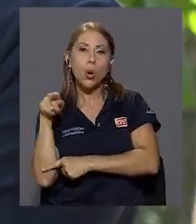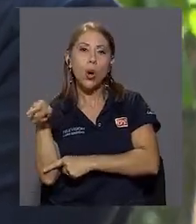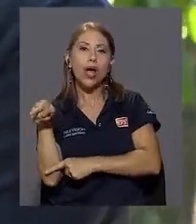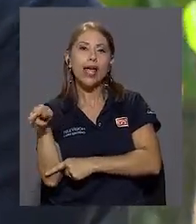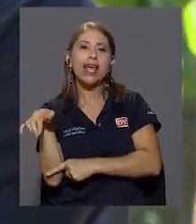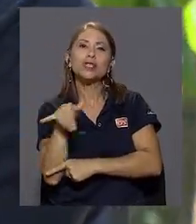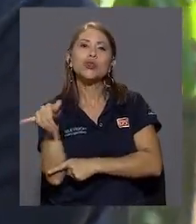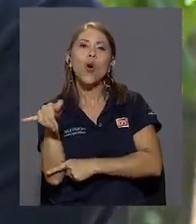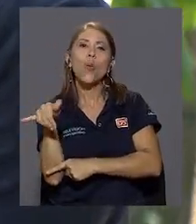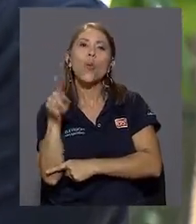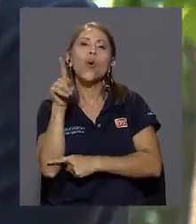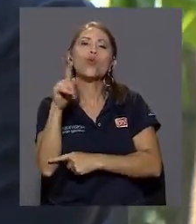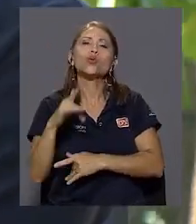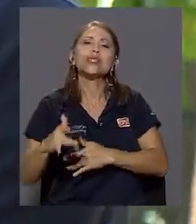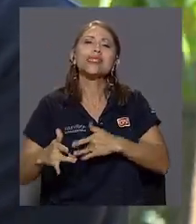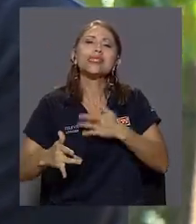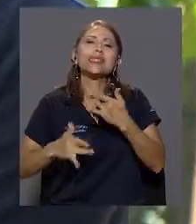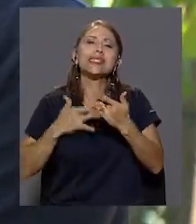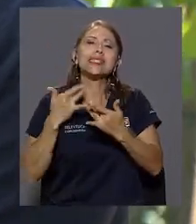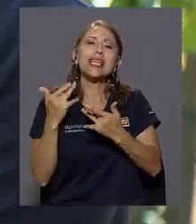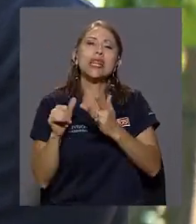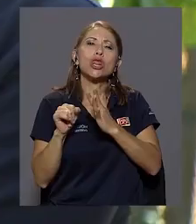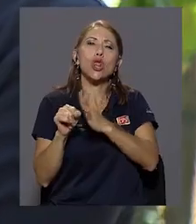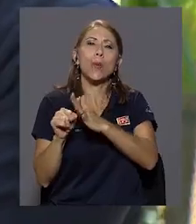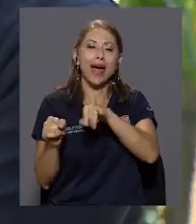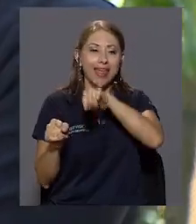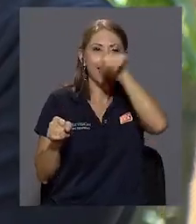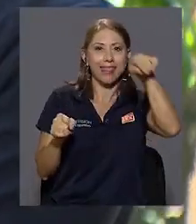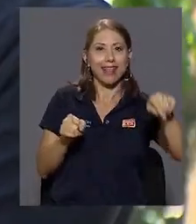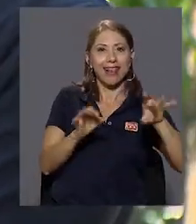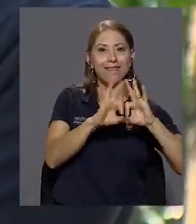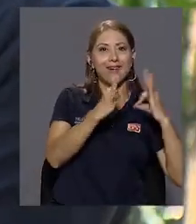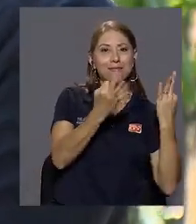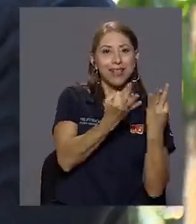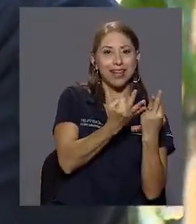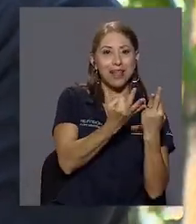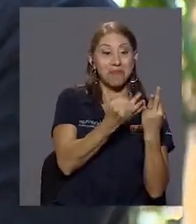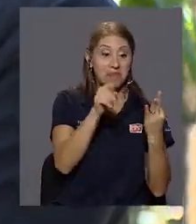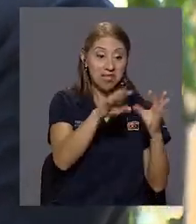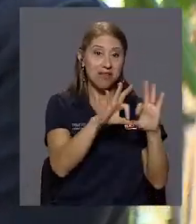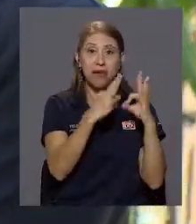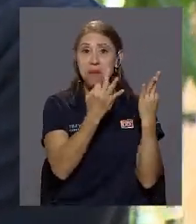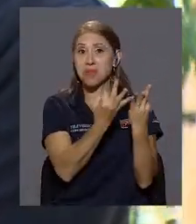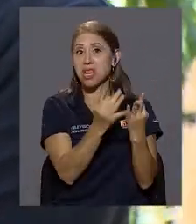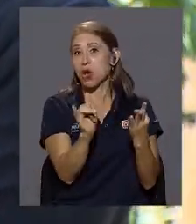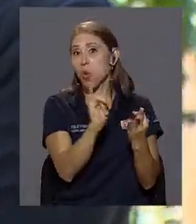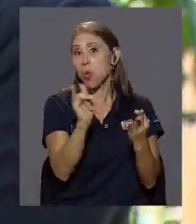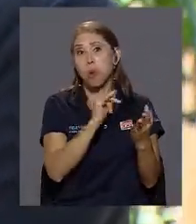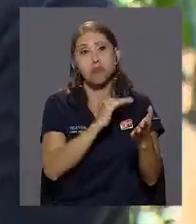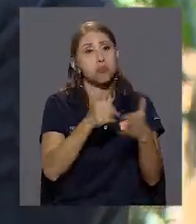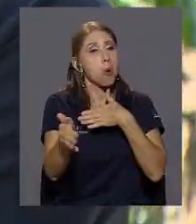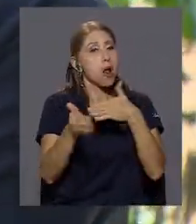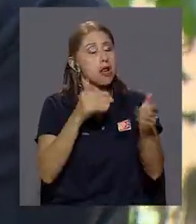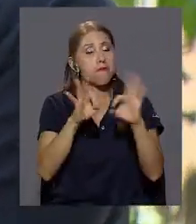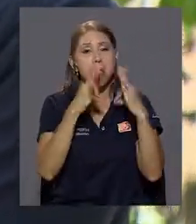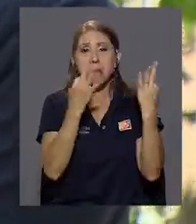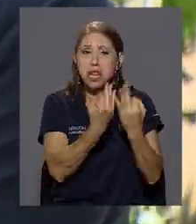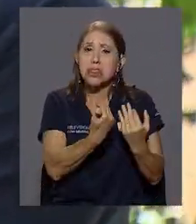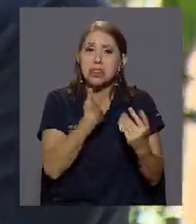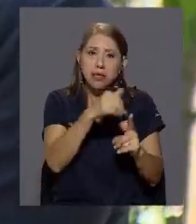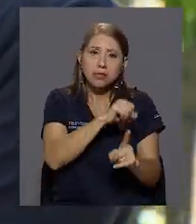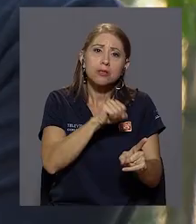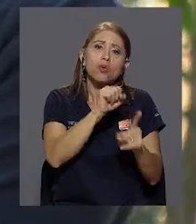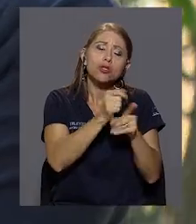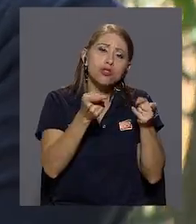ese síntoma que tiene la familia realmente, ¿verdad? Una familia que, como todas nuestras familias, tiene situaciones,